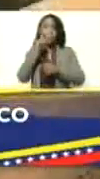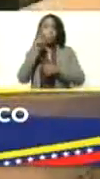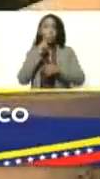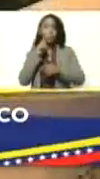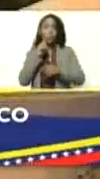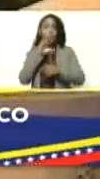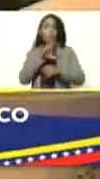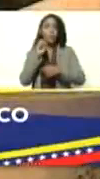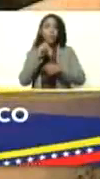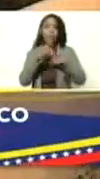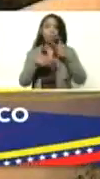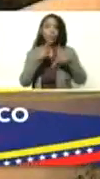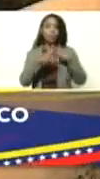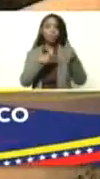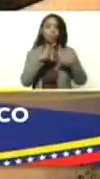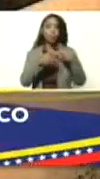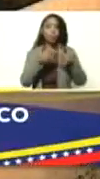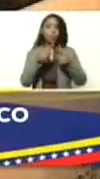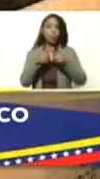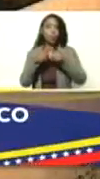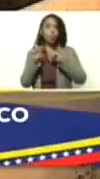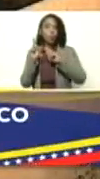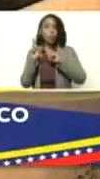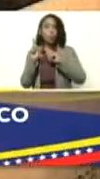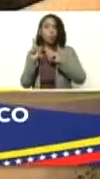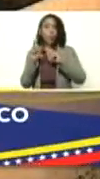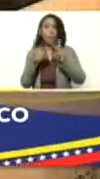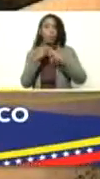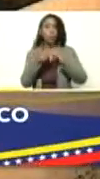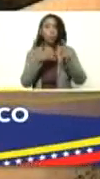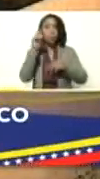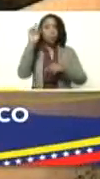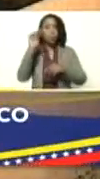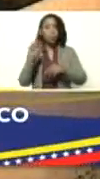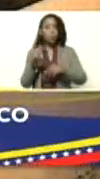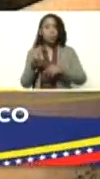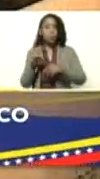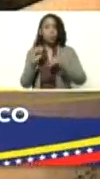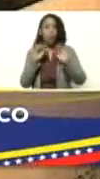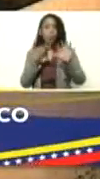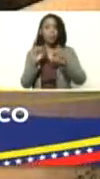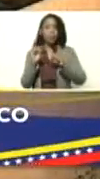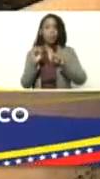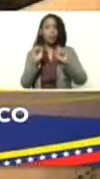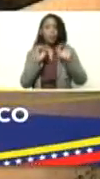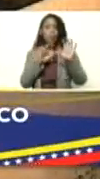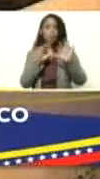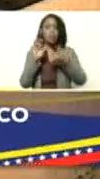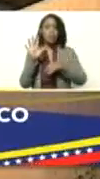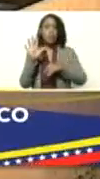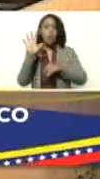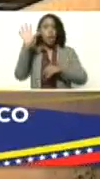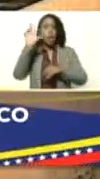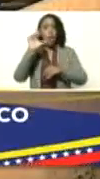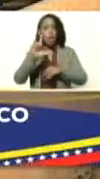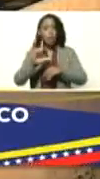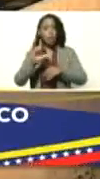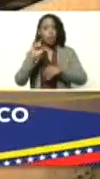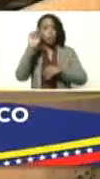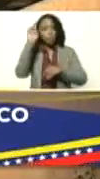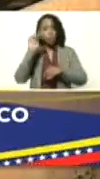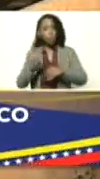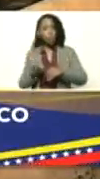y 30 en producción. Y hay una producción diaria de leche de 80 a 85 litros diarios.